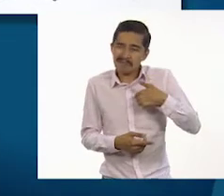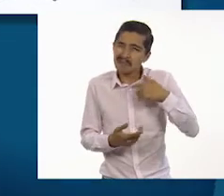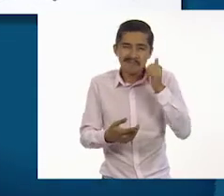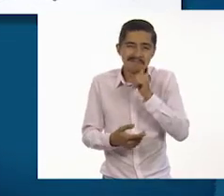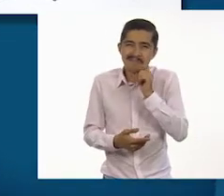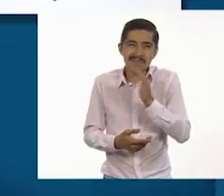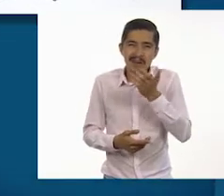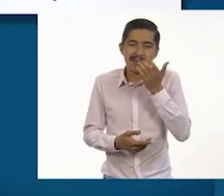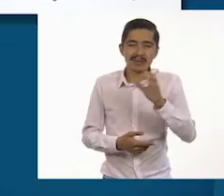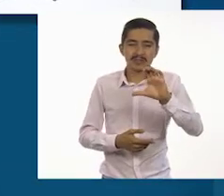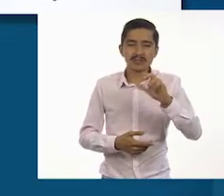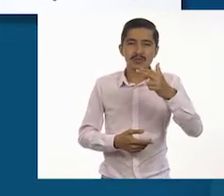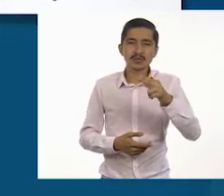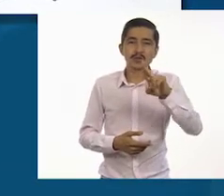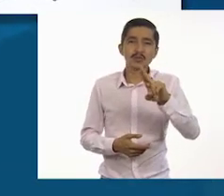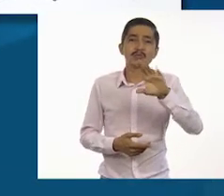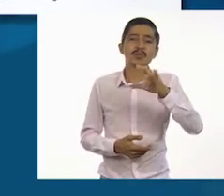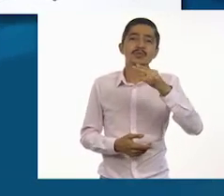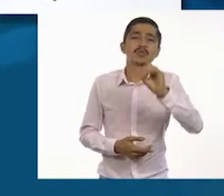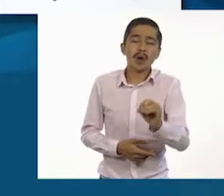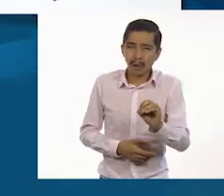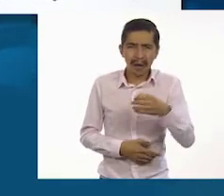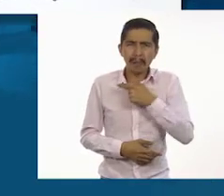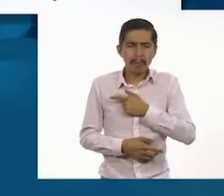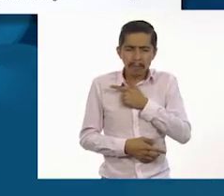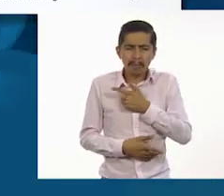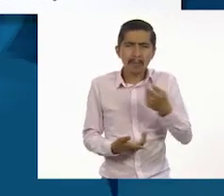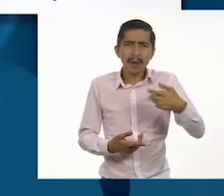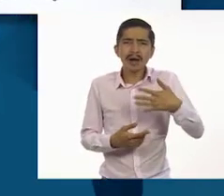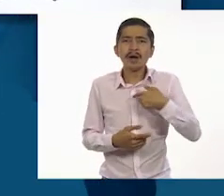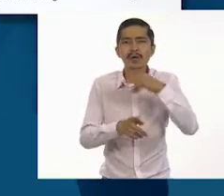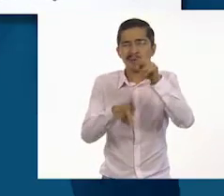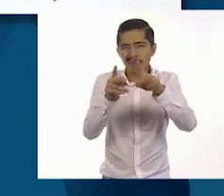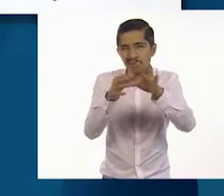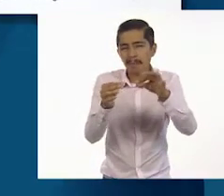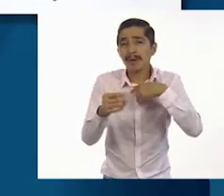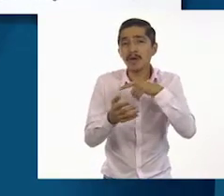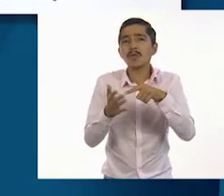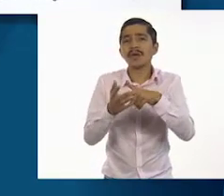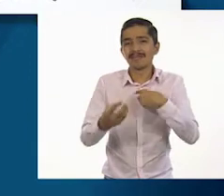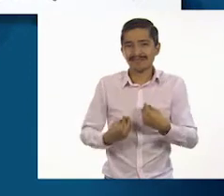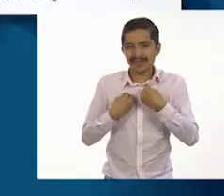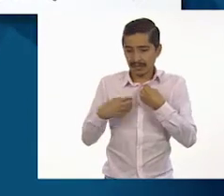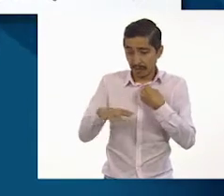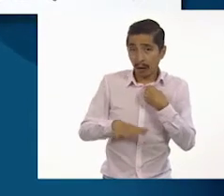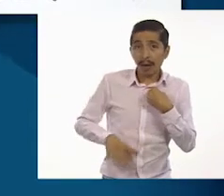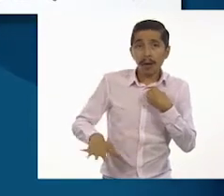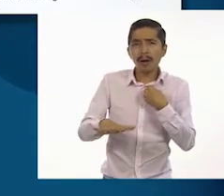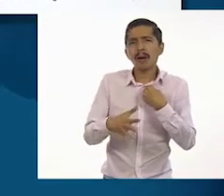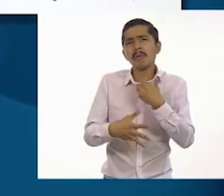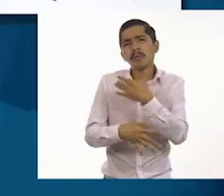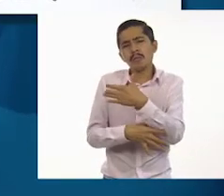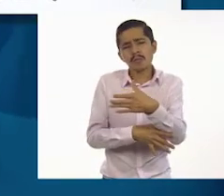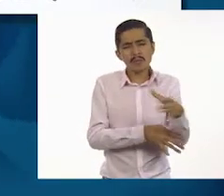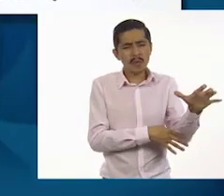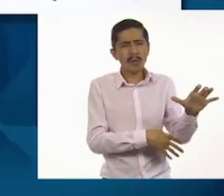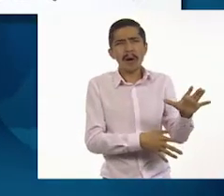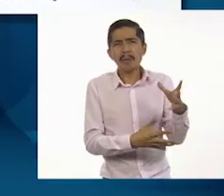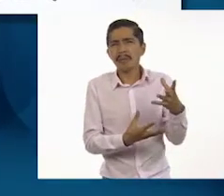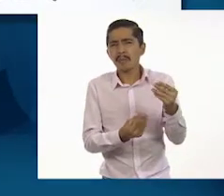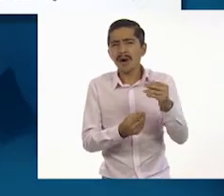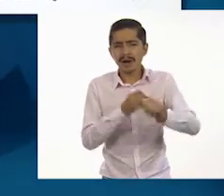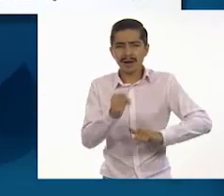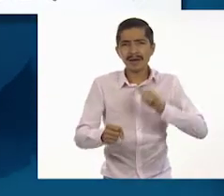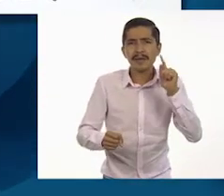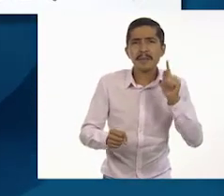me gusta que me digan así. Les quiero platicar del lugar donde vivo. Es muy bonito porque está rodeado de campo, animalitos